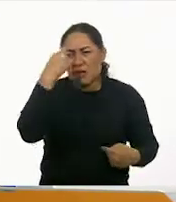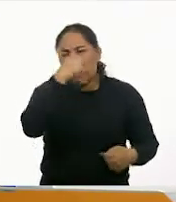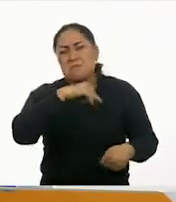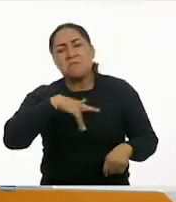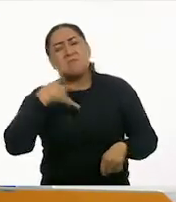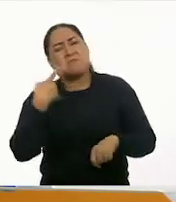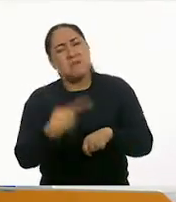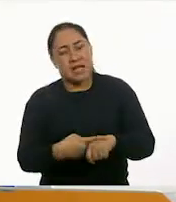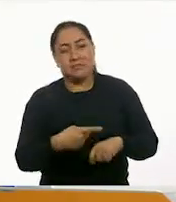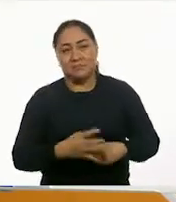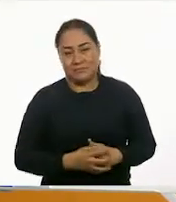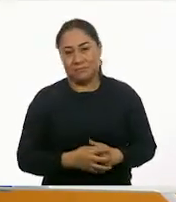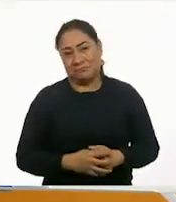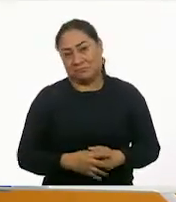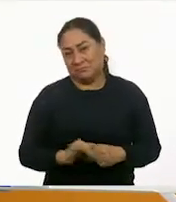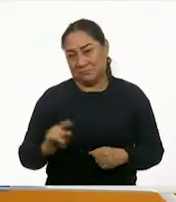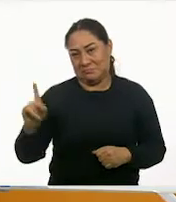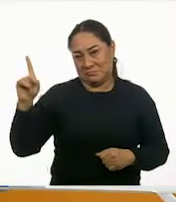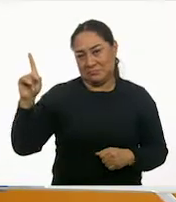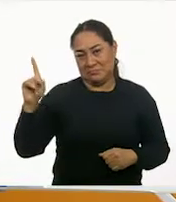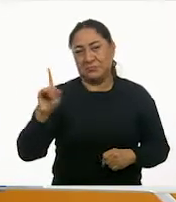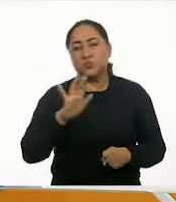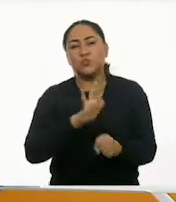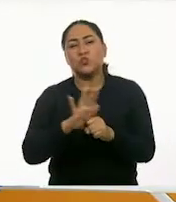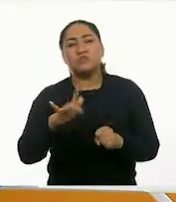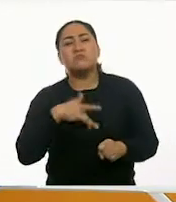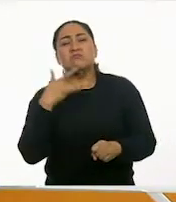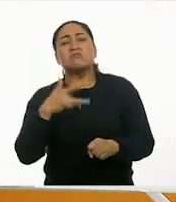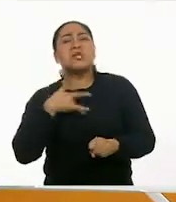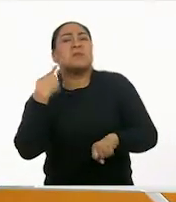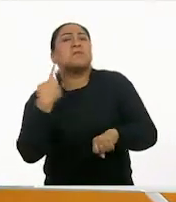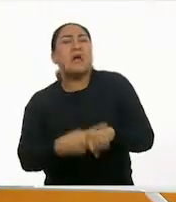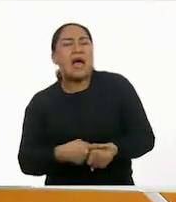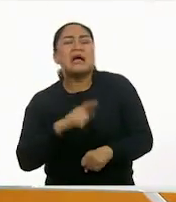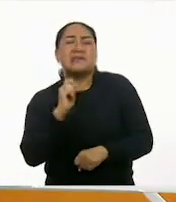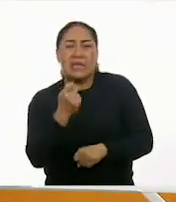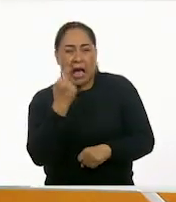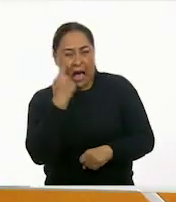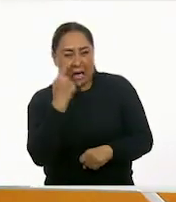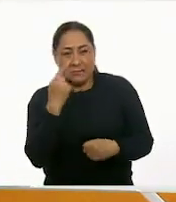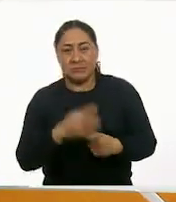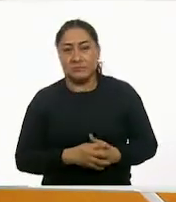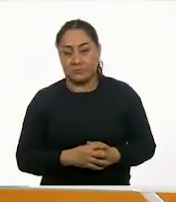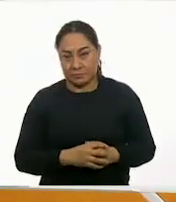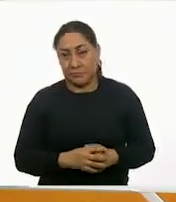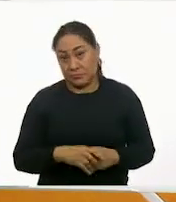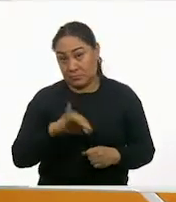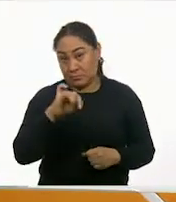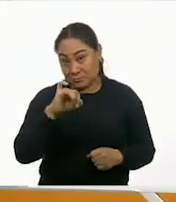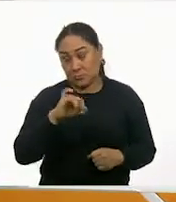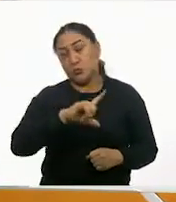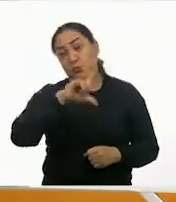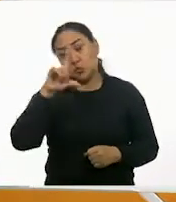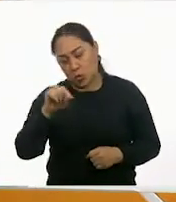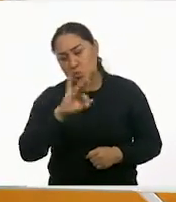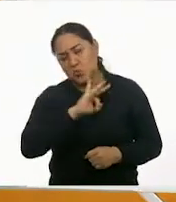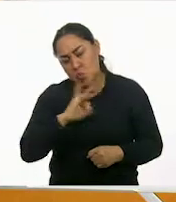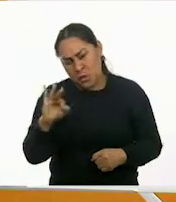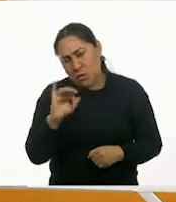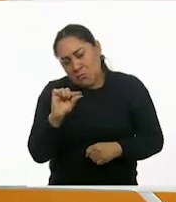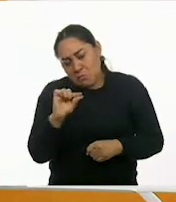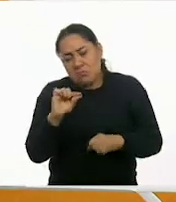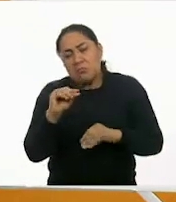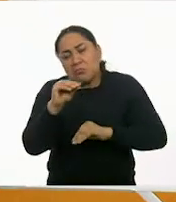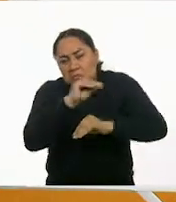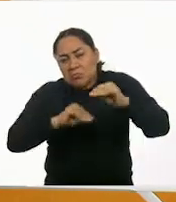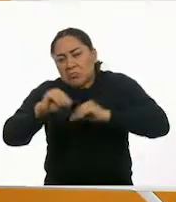¿Qué síntomas se presentan, no? ¿Qué síntomas se presentan? Obviamente, estos después los podemos cambiar dependiendo de